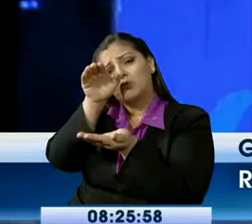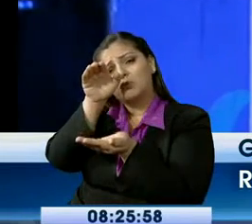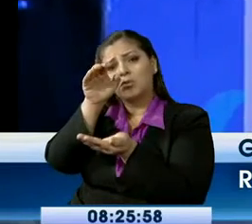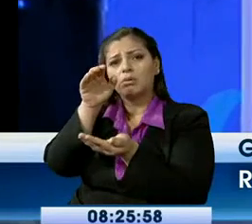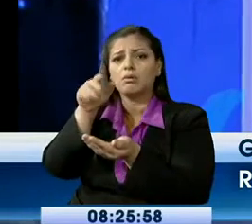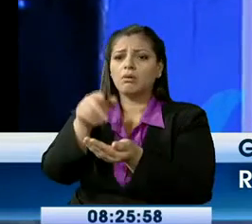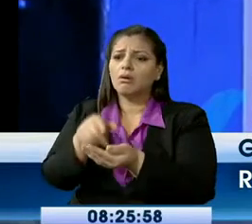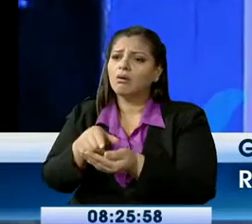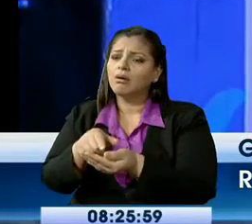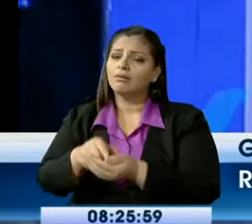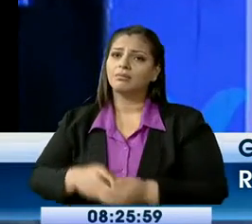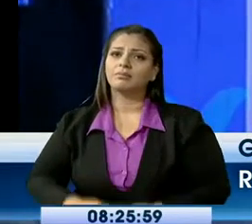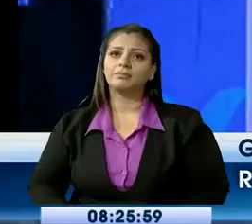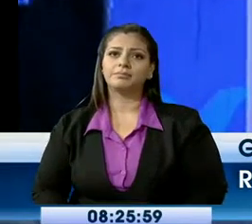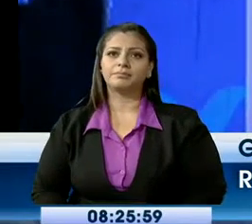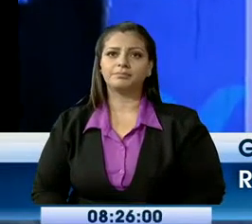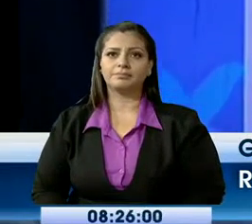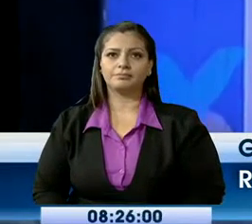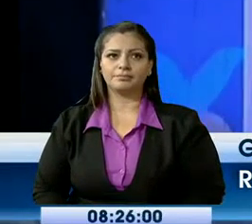alcanzó.